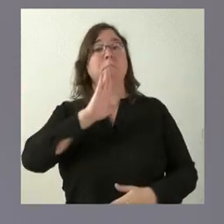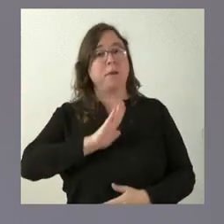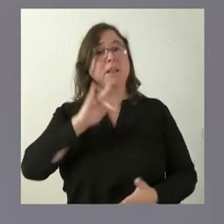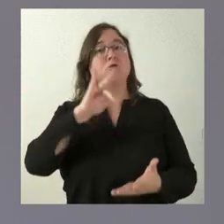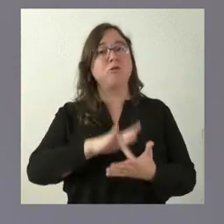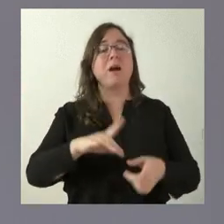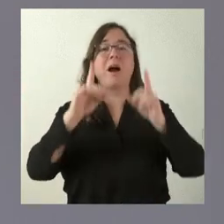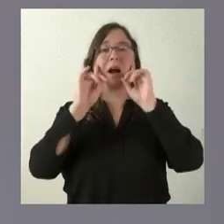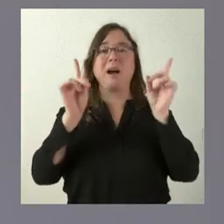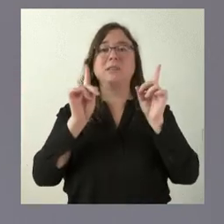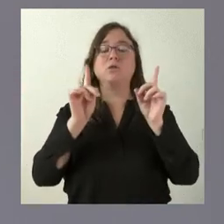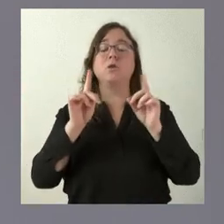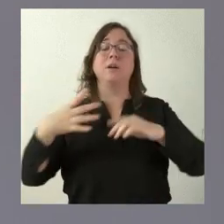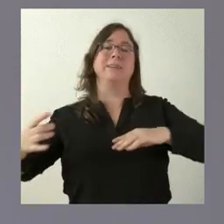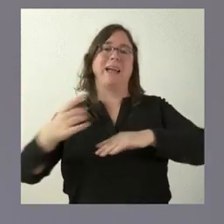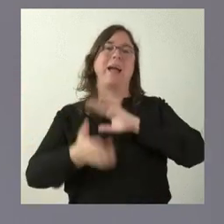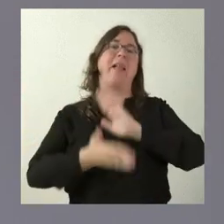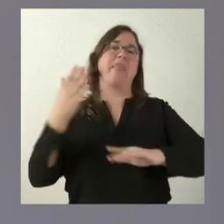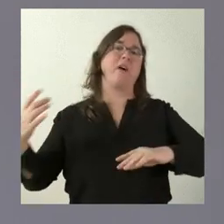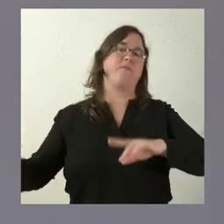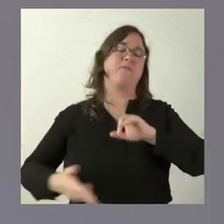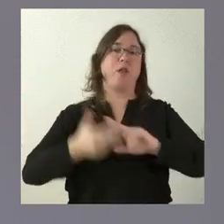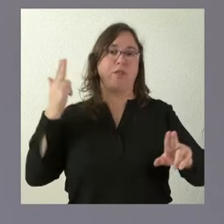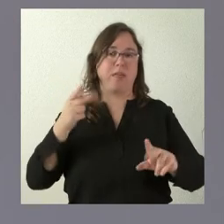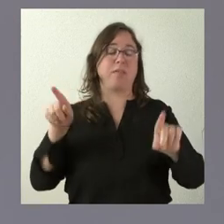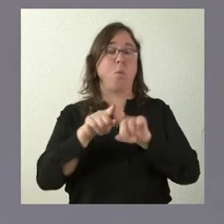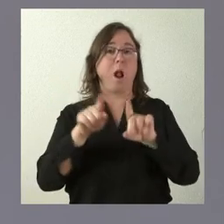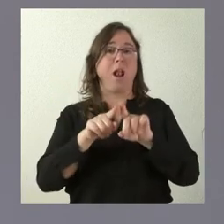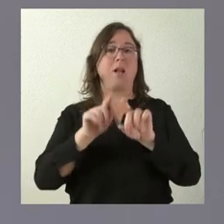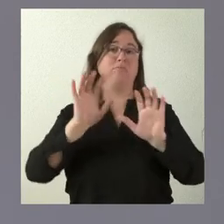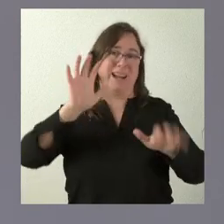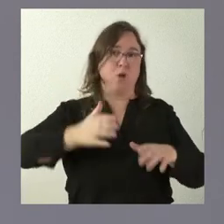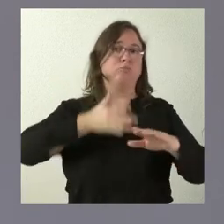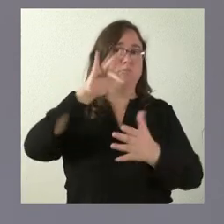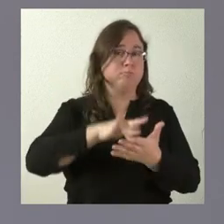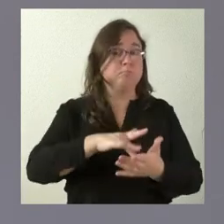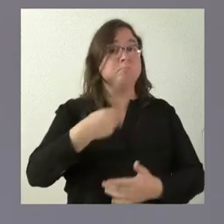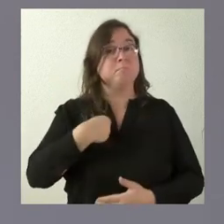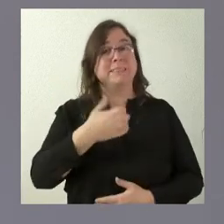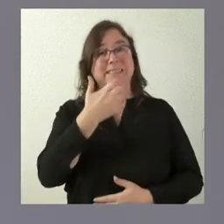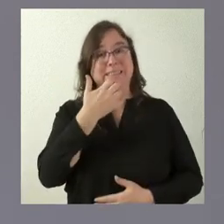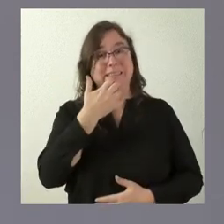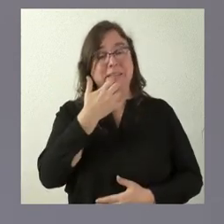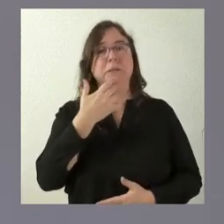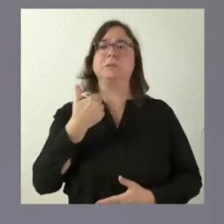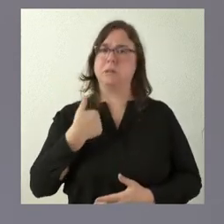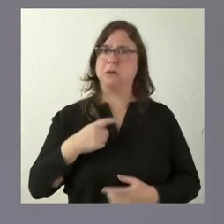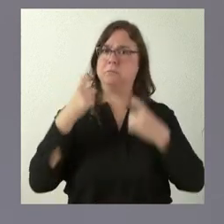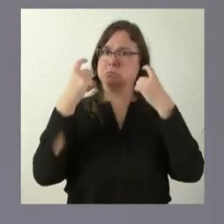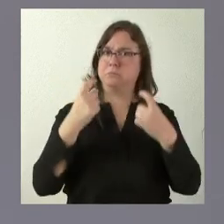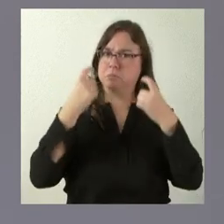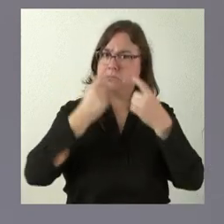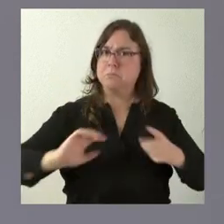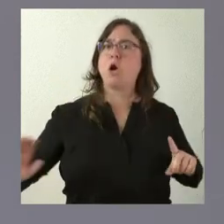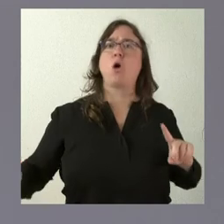en el caso concreto, de la alta velocidad a la ciudad de León que usted plantea. Y, por tanto, en la medida en que esta es una batalla que hemos dado, que hemos